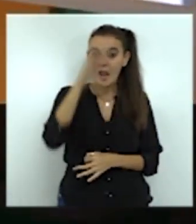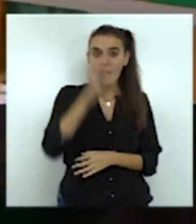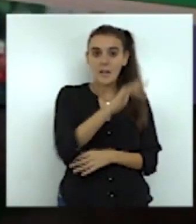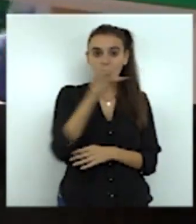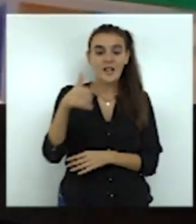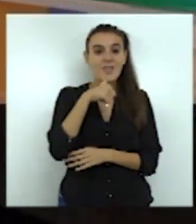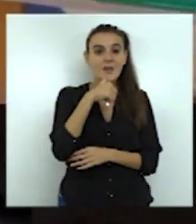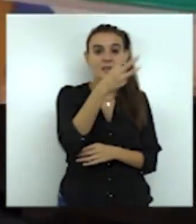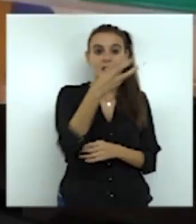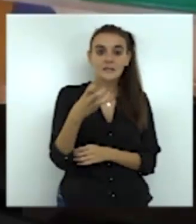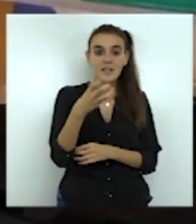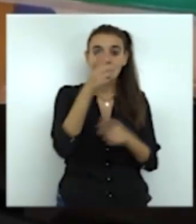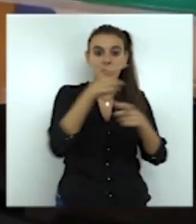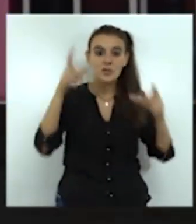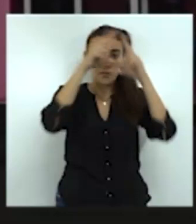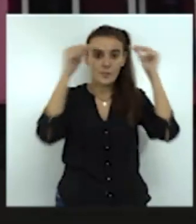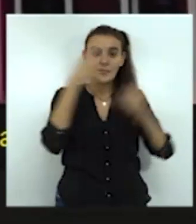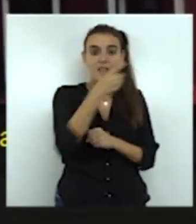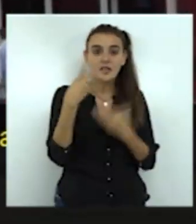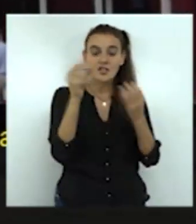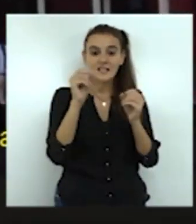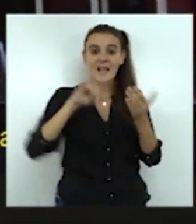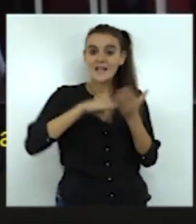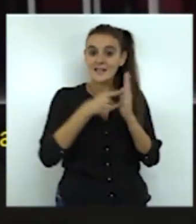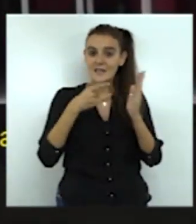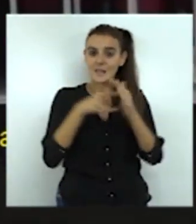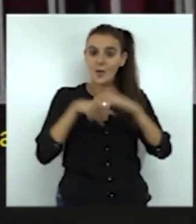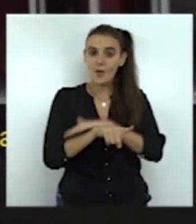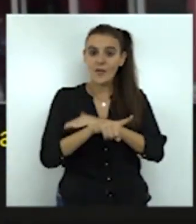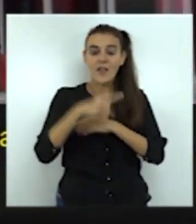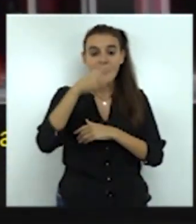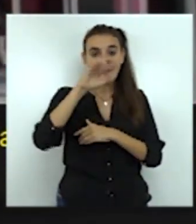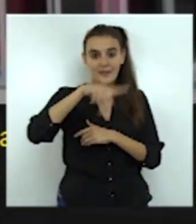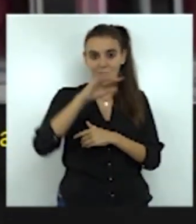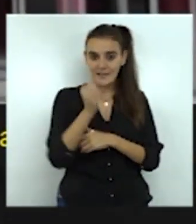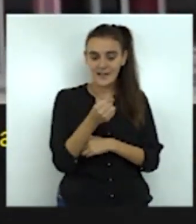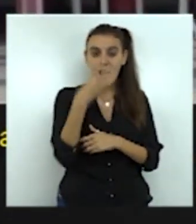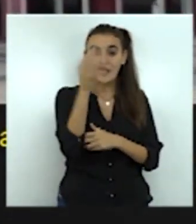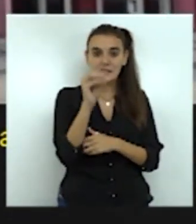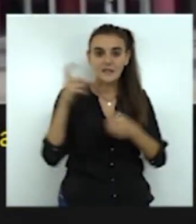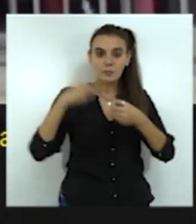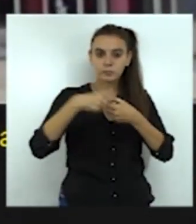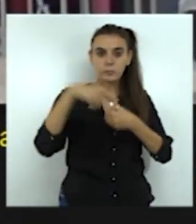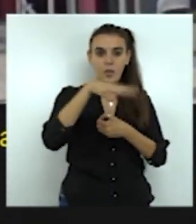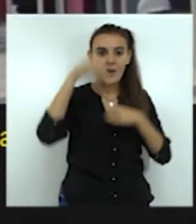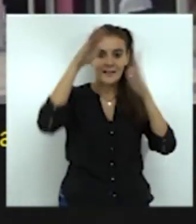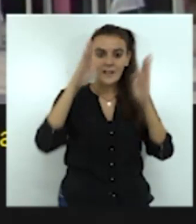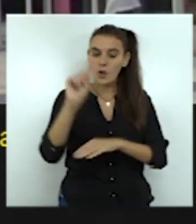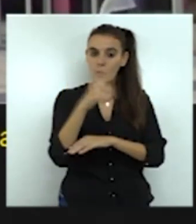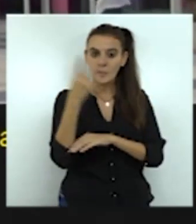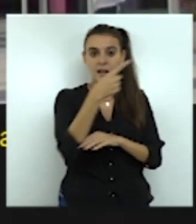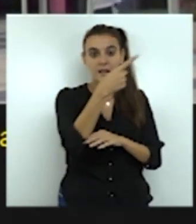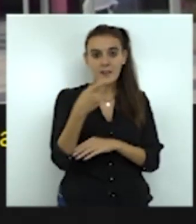enfermeros, 170 en el sistema público de ingesa, de los cuales 30 deberían ubicarse en atención primaria y 140 en